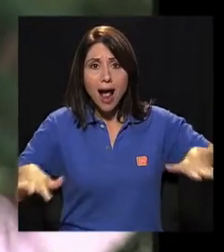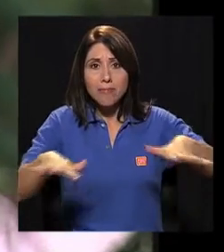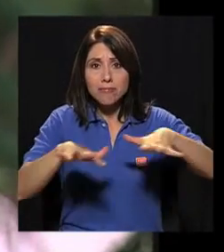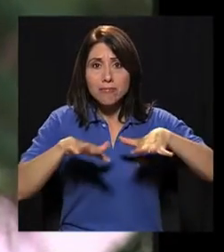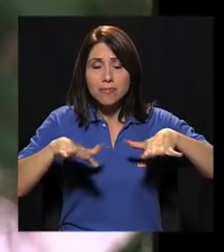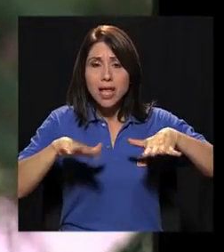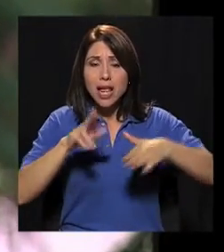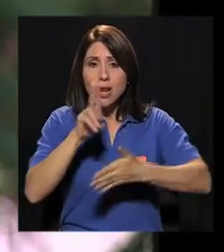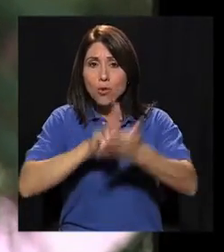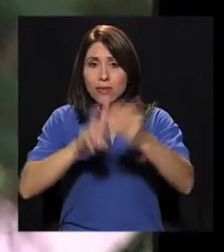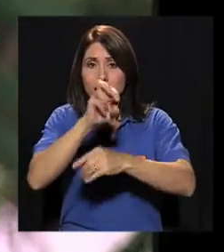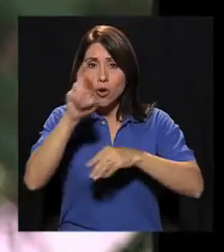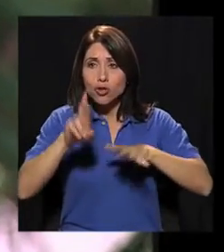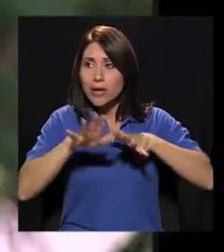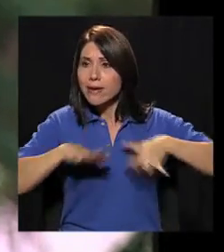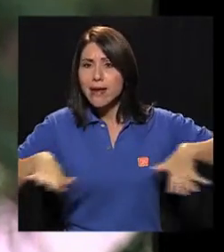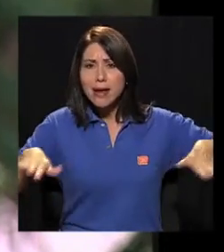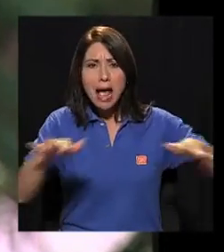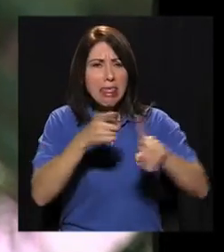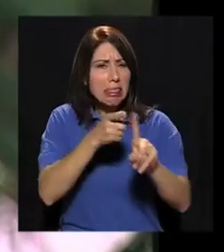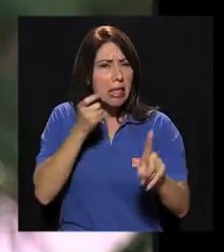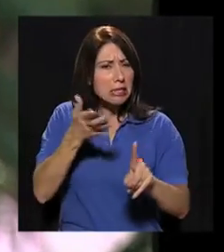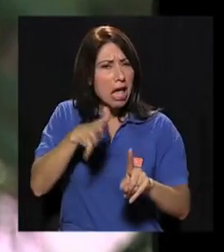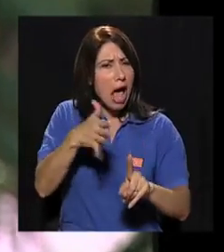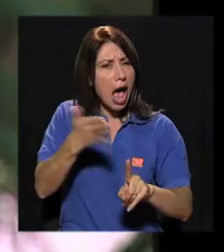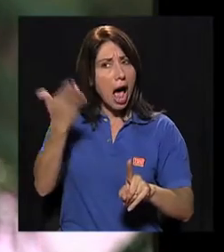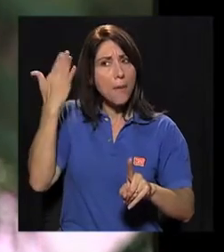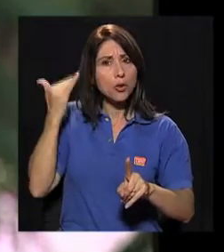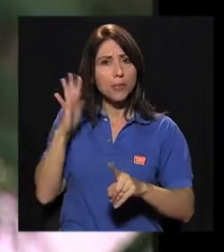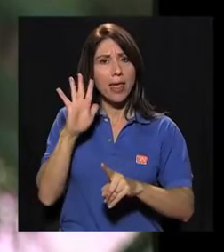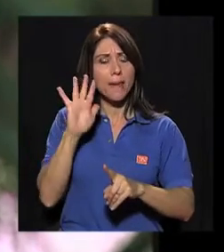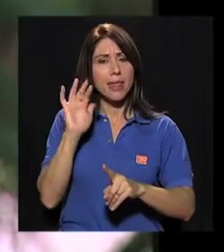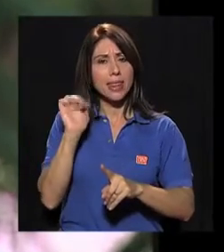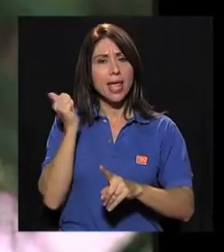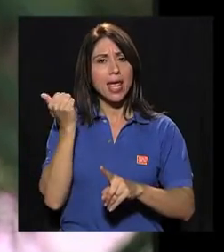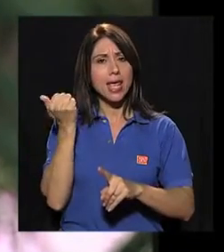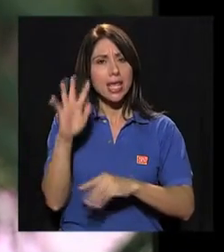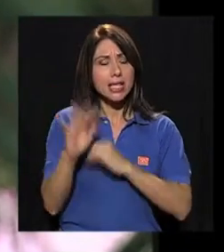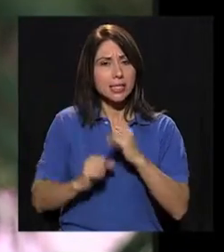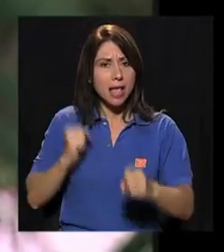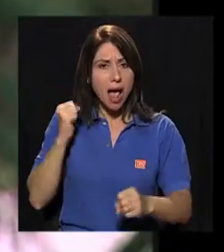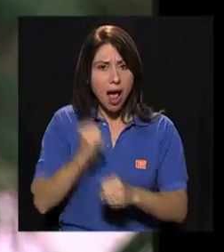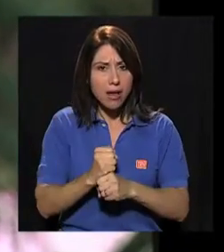el campus de la Universidad de Costa Rica, desde hace aproximadamente 15.